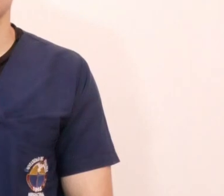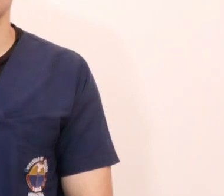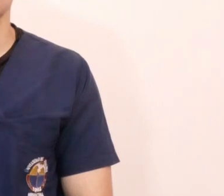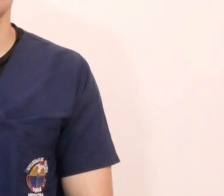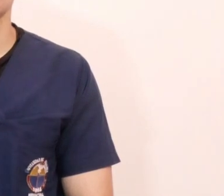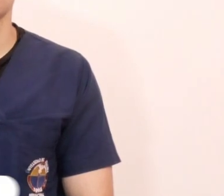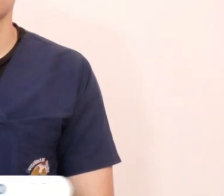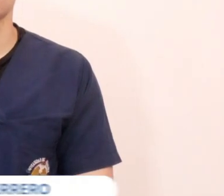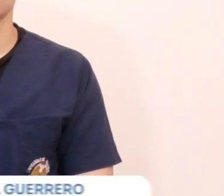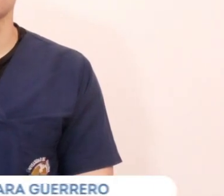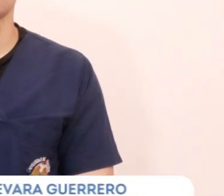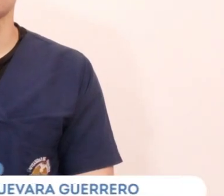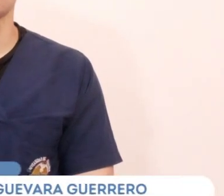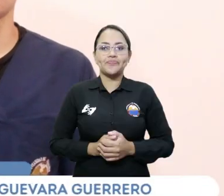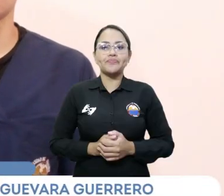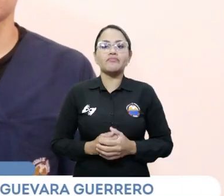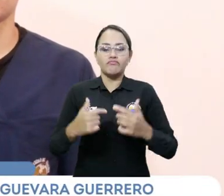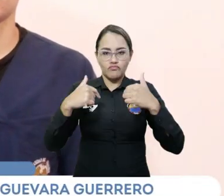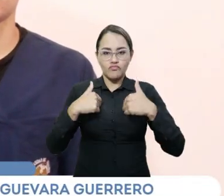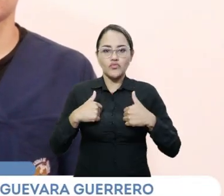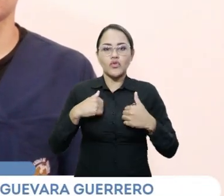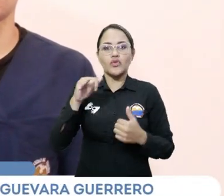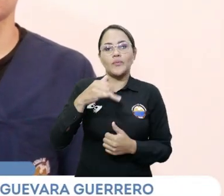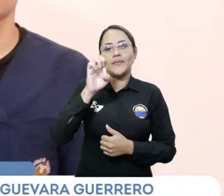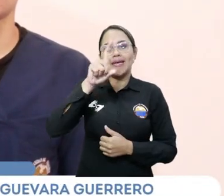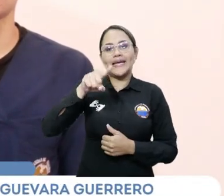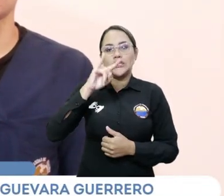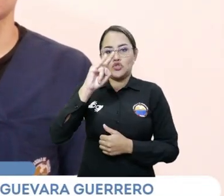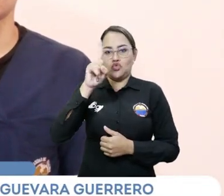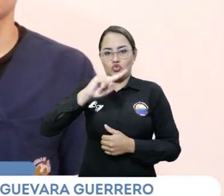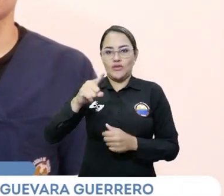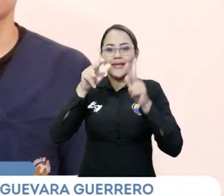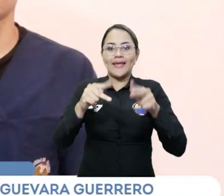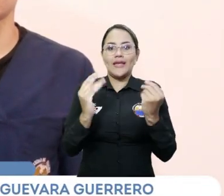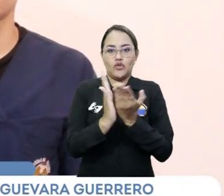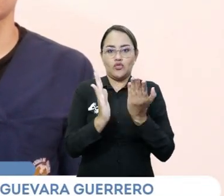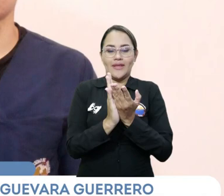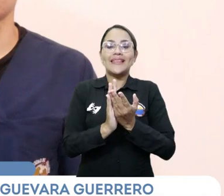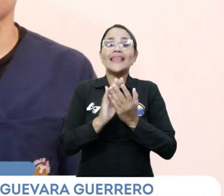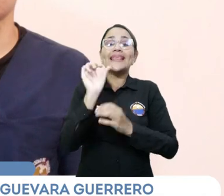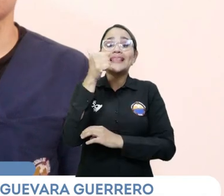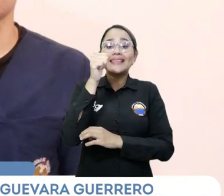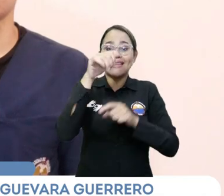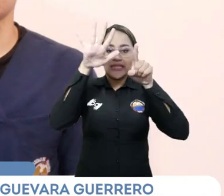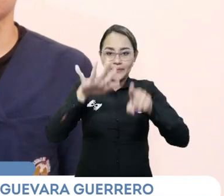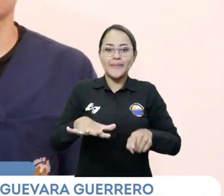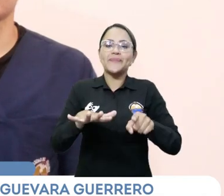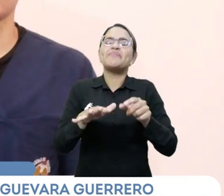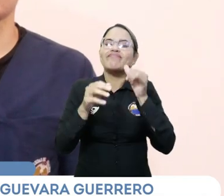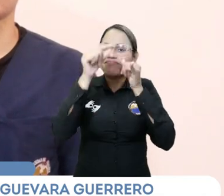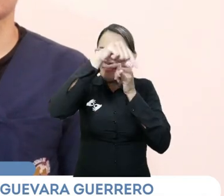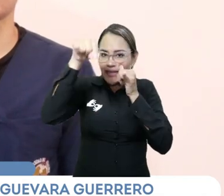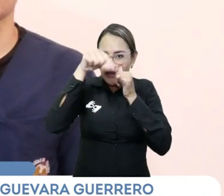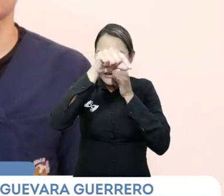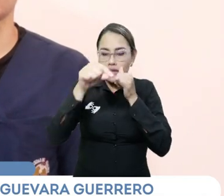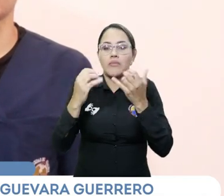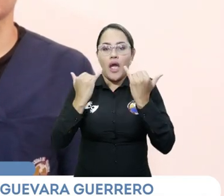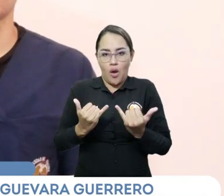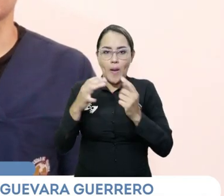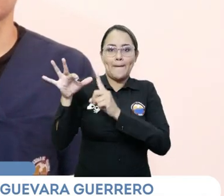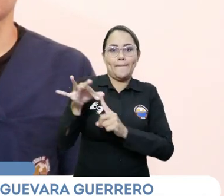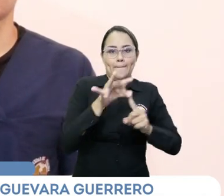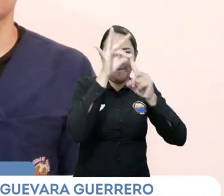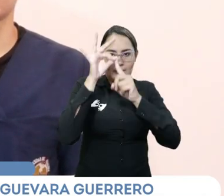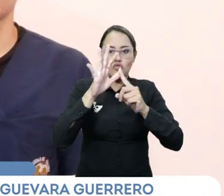Comunidad Uni Magdalena, mi nombre es Jesús Escorcia, estudiante de décimo semestre de Ingeniería Electrónica y actualmente estudiante de la Especialización en